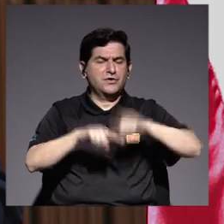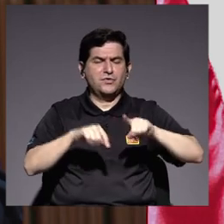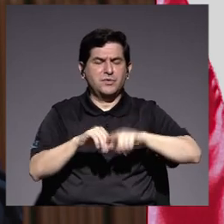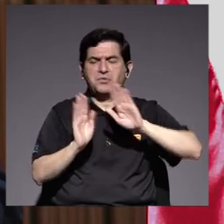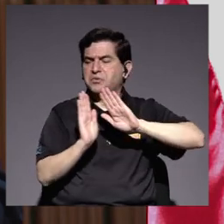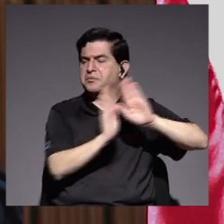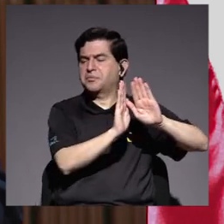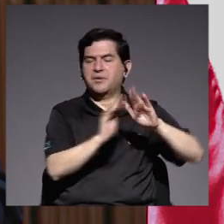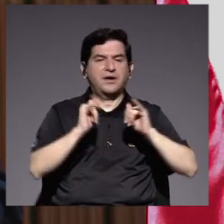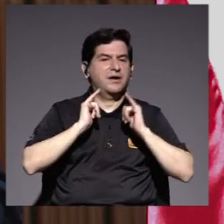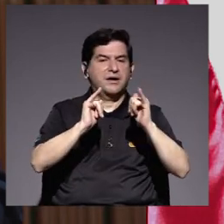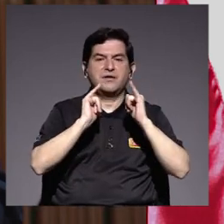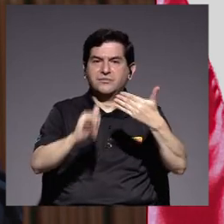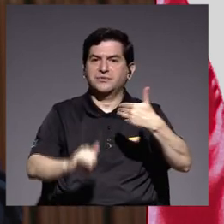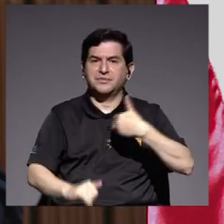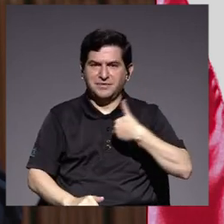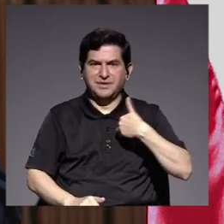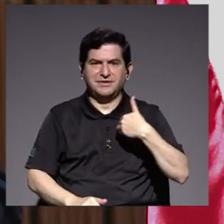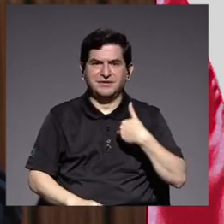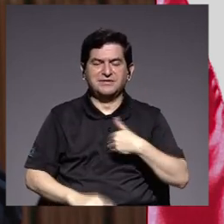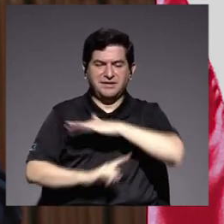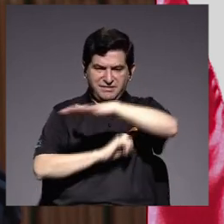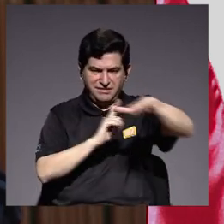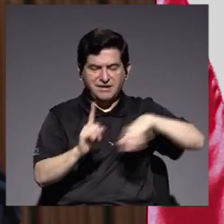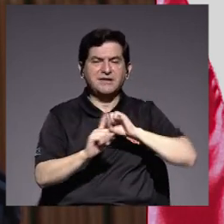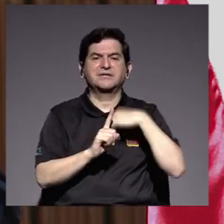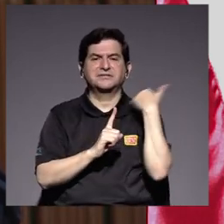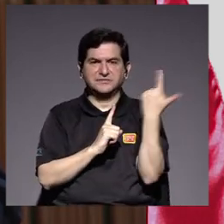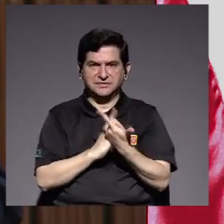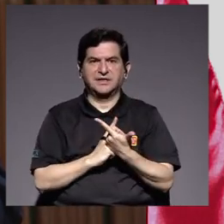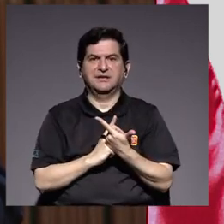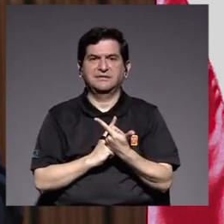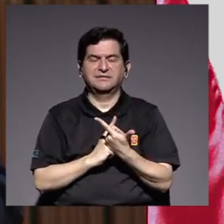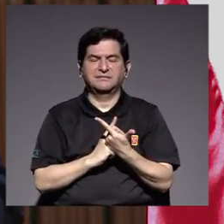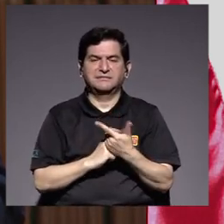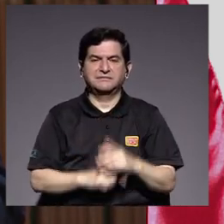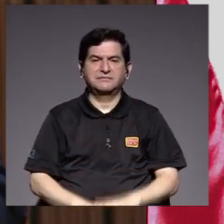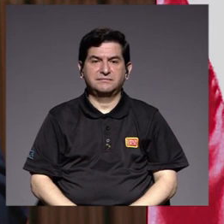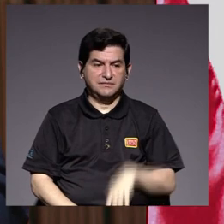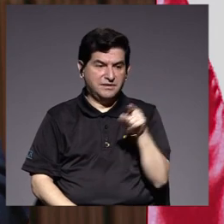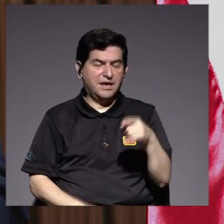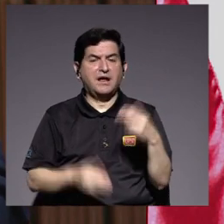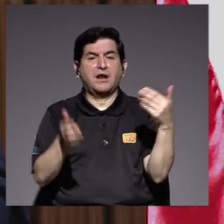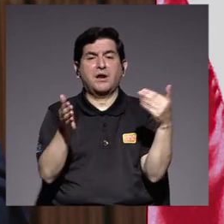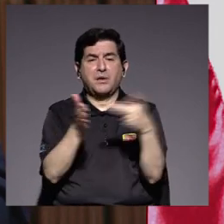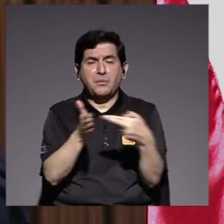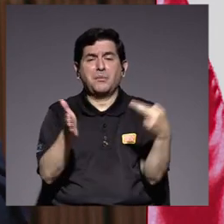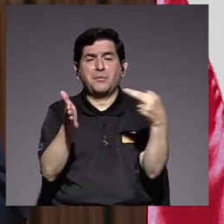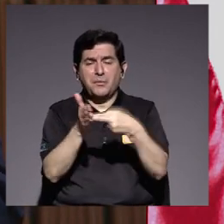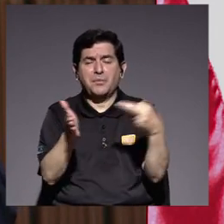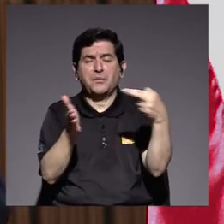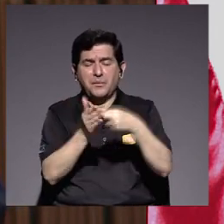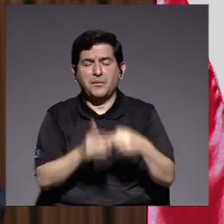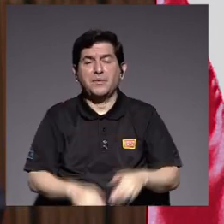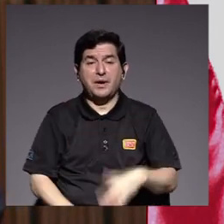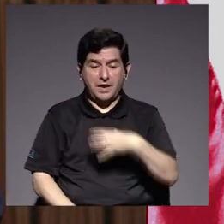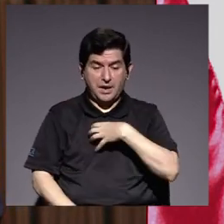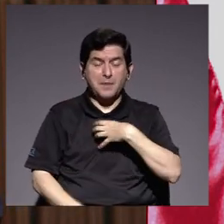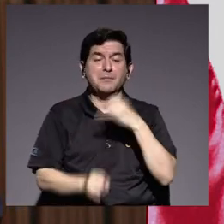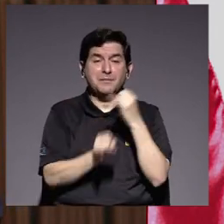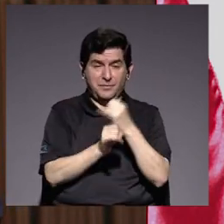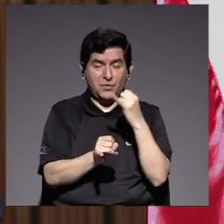ante la desigualdad que prevalece en nuestro entorno social la cual se reproduce en el seno de nuestra propia